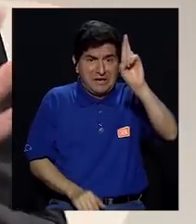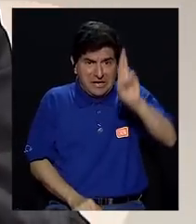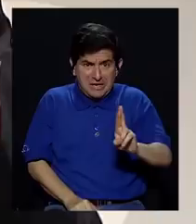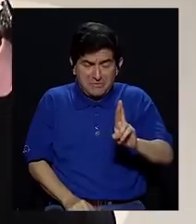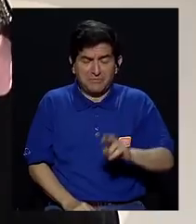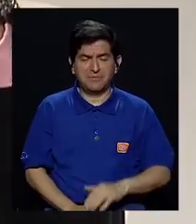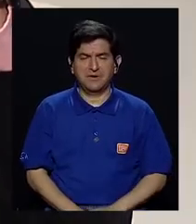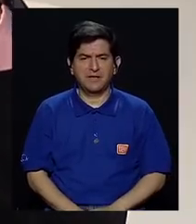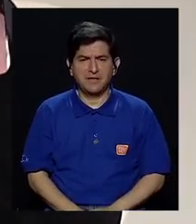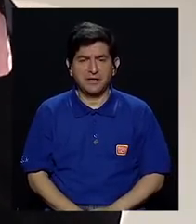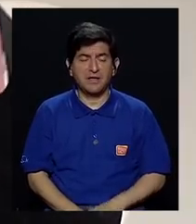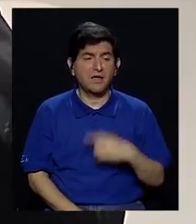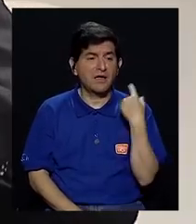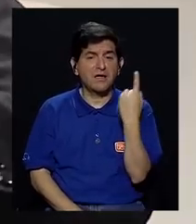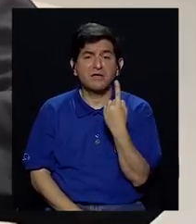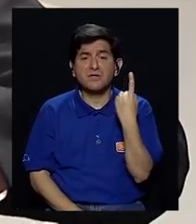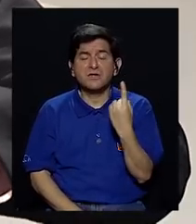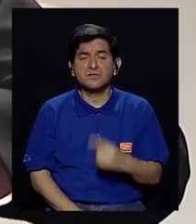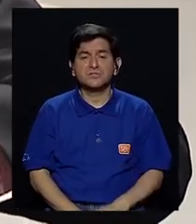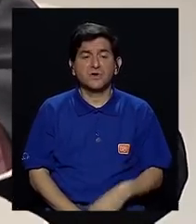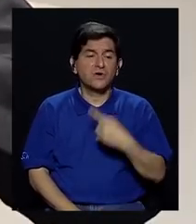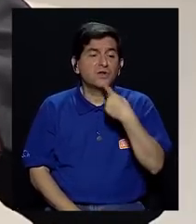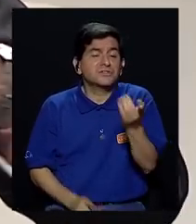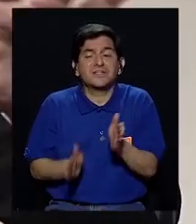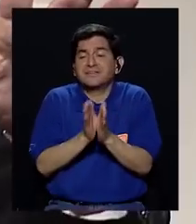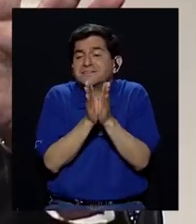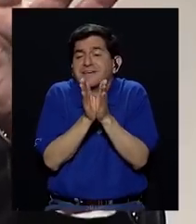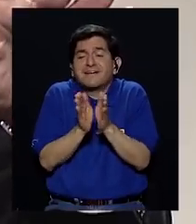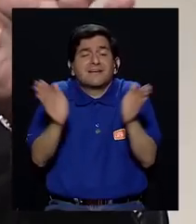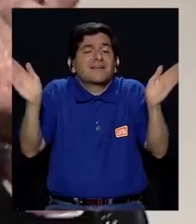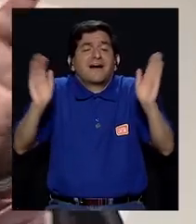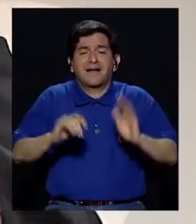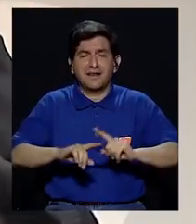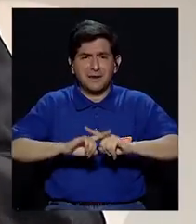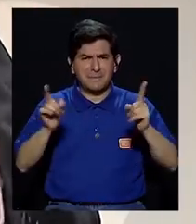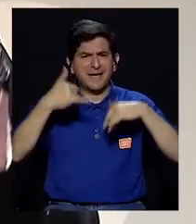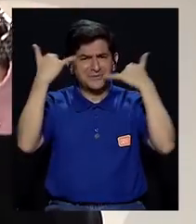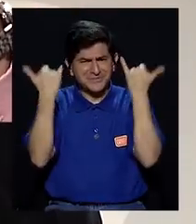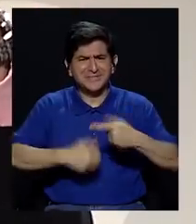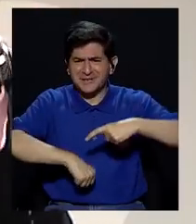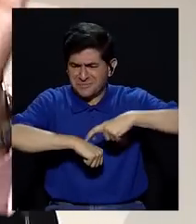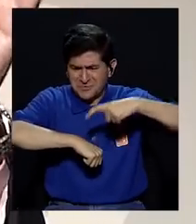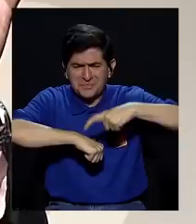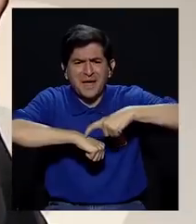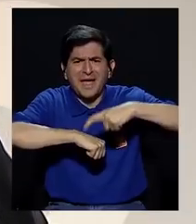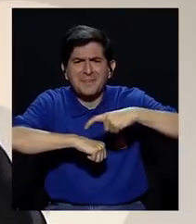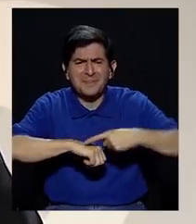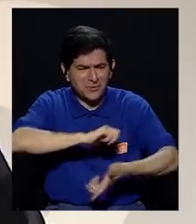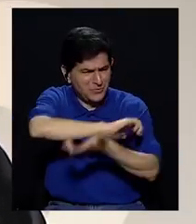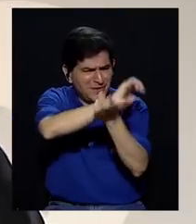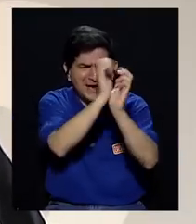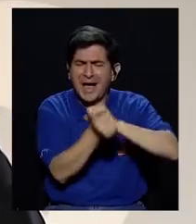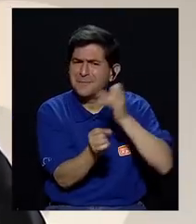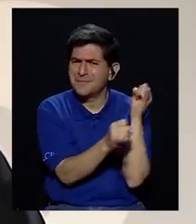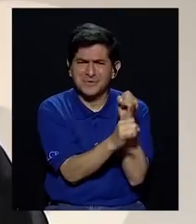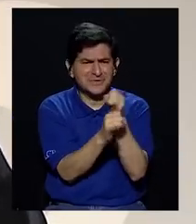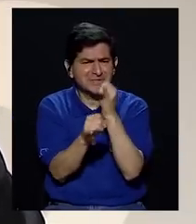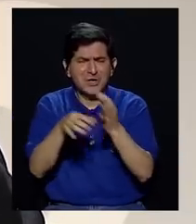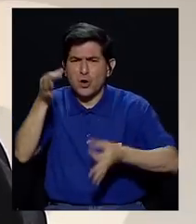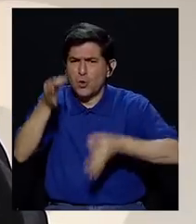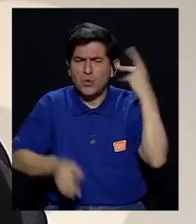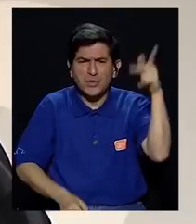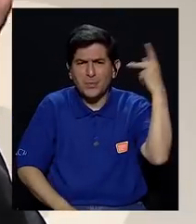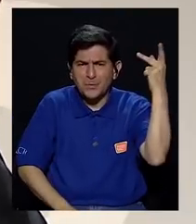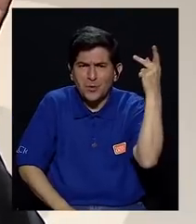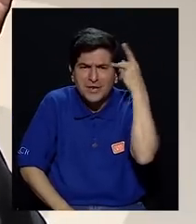Es un escándalo y sobre el que solamente se hacen alusiones en general, pero es hora ya de ir a reformas institucionales,